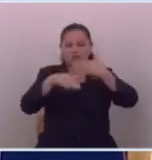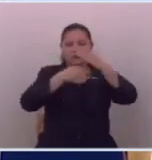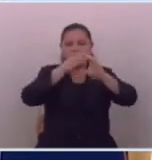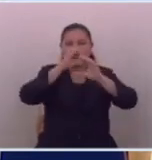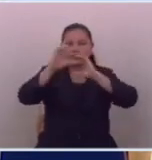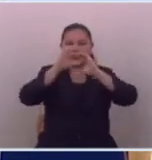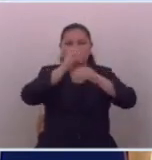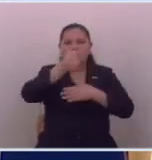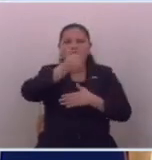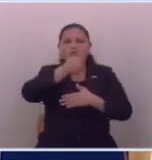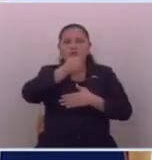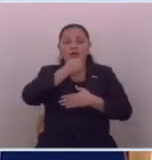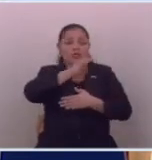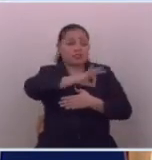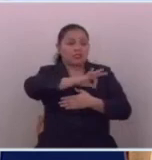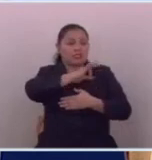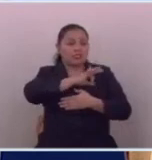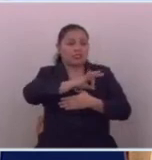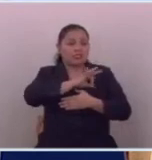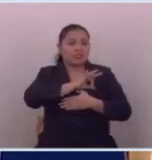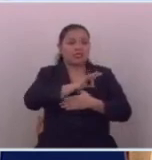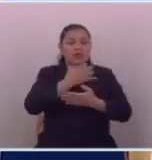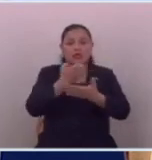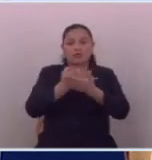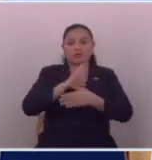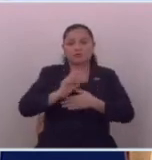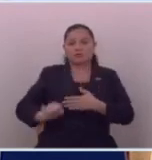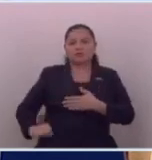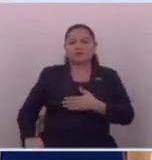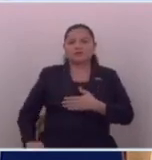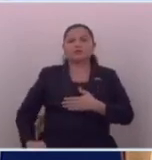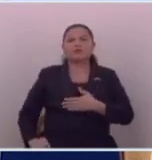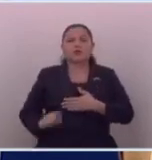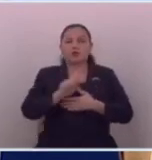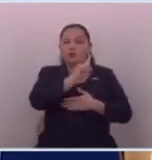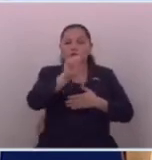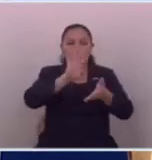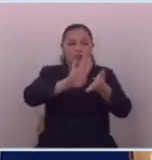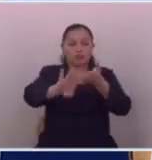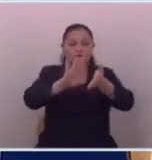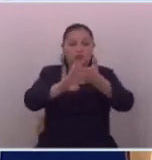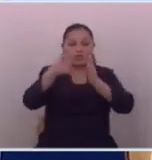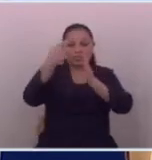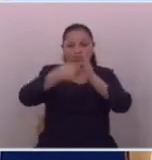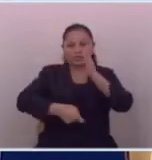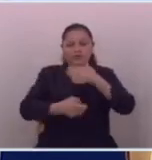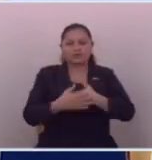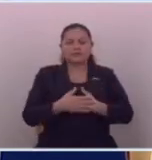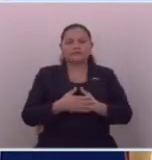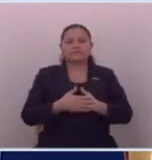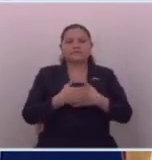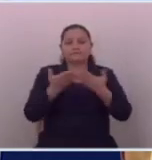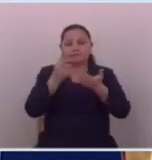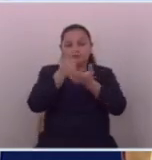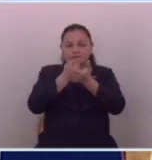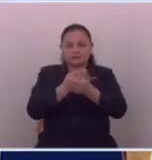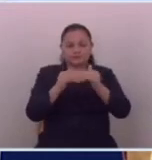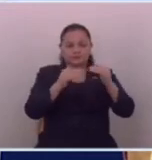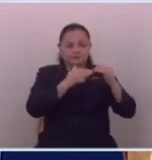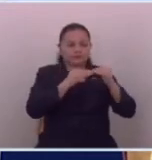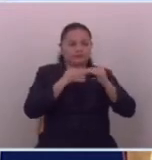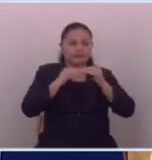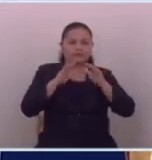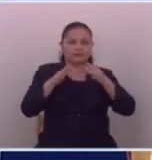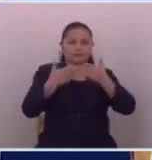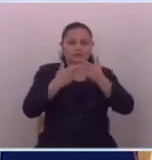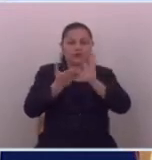se siguieran beneficiando del bolsillo de los salvadoreños al no pagar impuestos. Asimismo, y debido